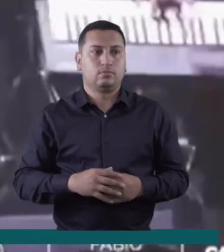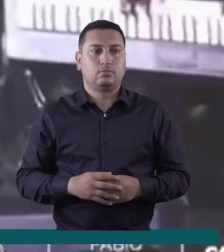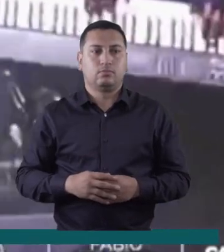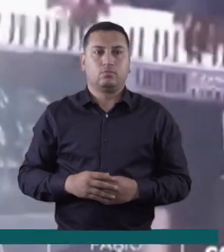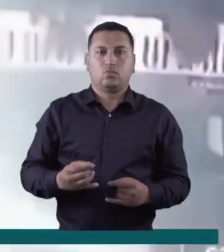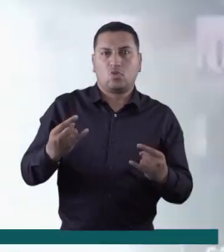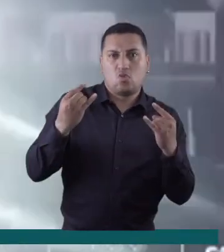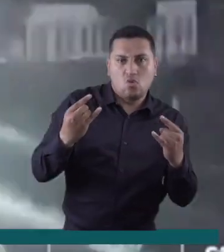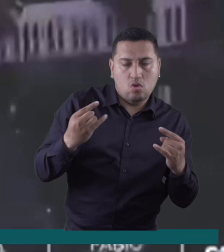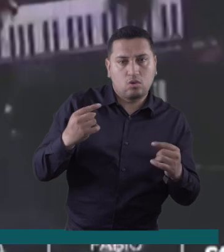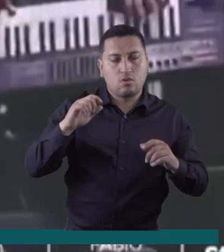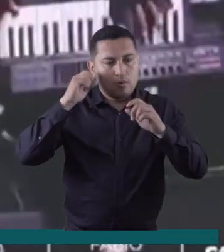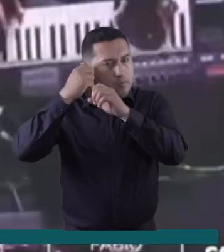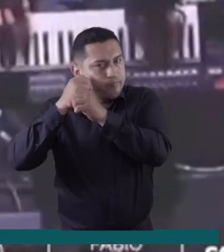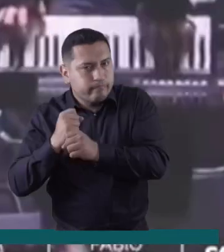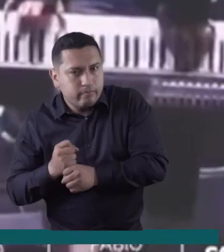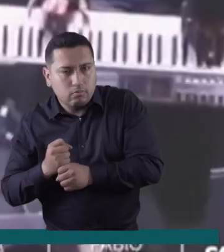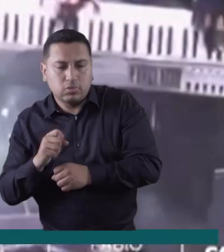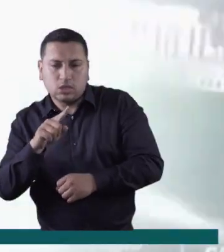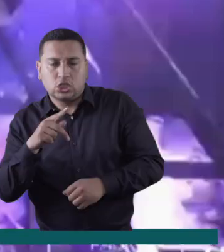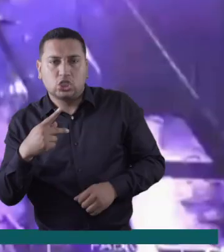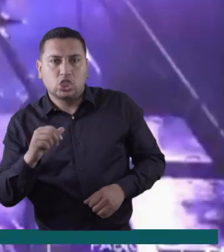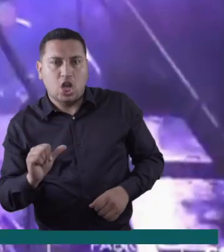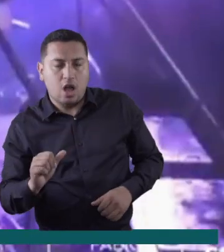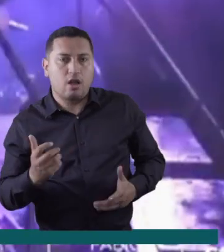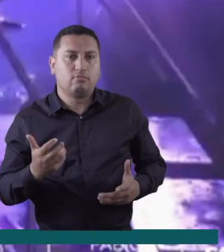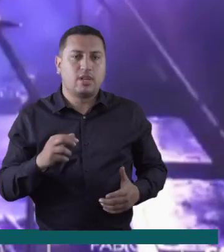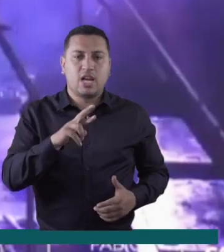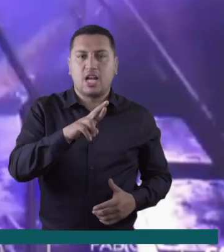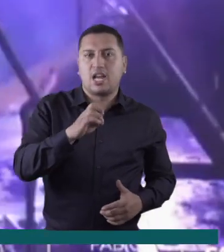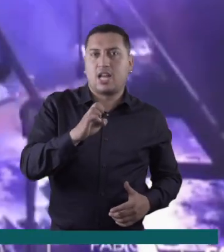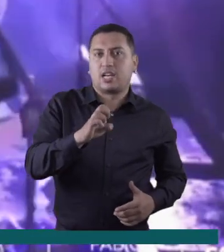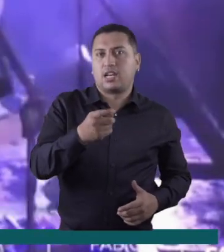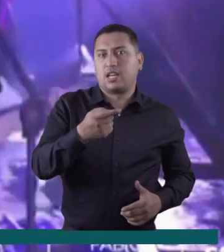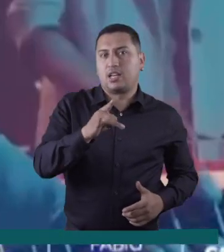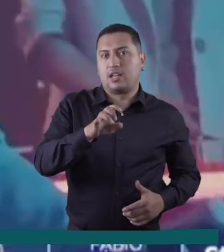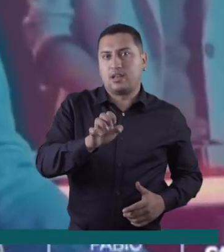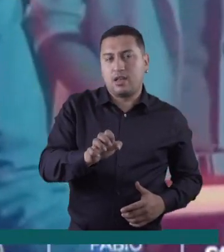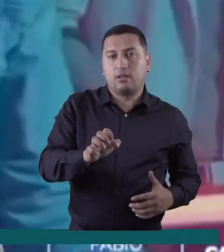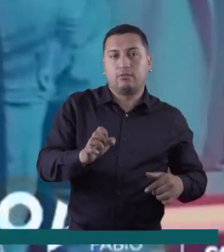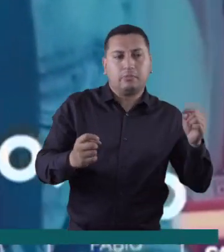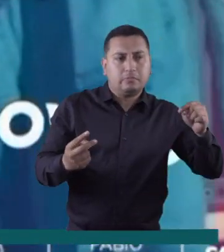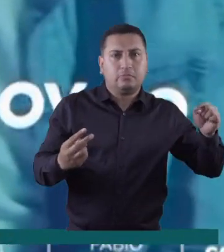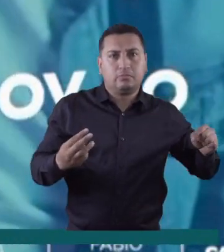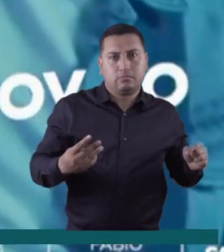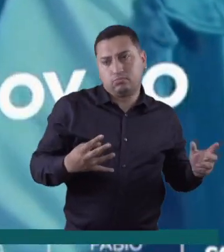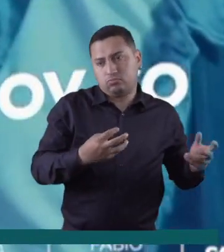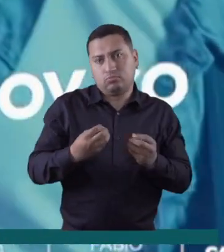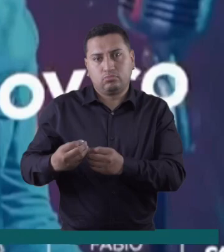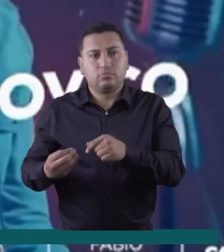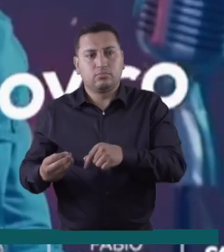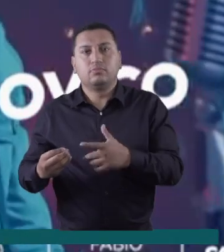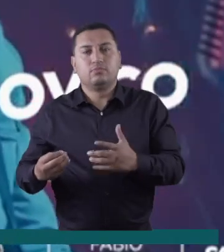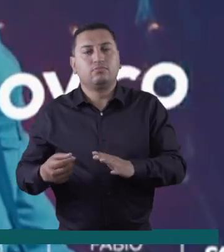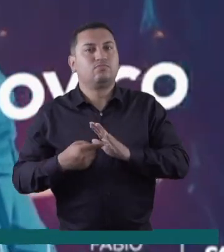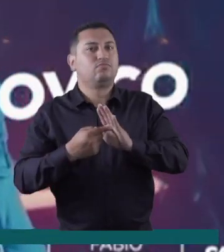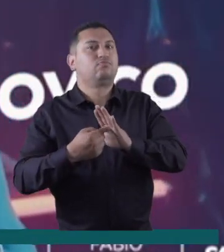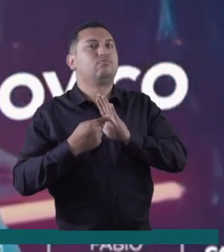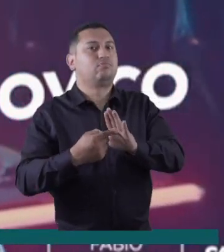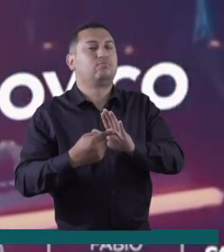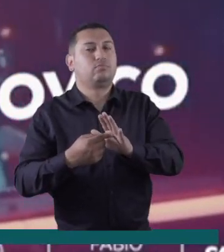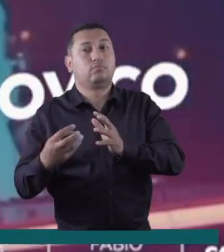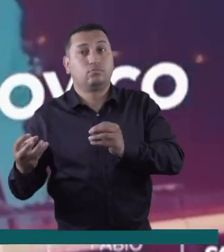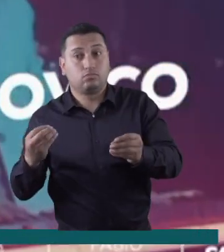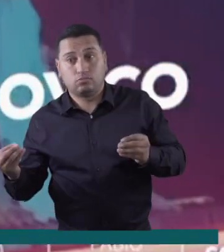Artistas de rock, reggae, punk y ska participarán de esta fiesta rockera que traerá las mejores bandas locales, regionales y